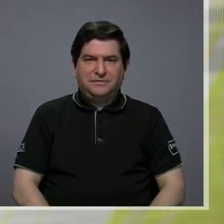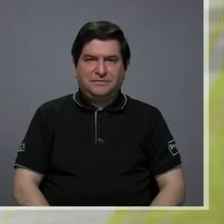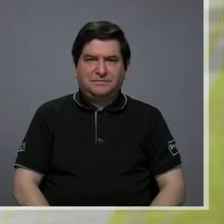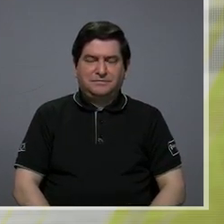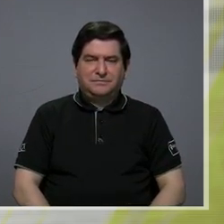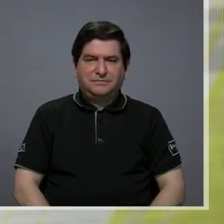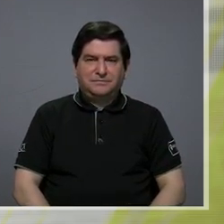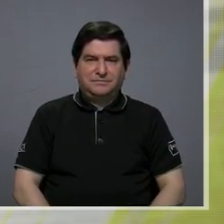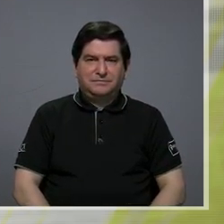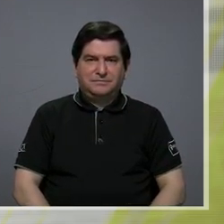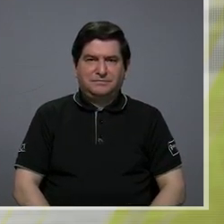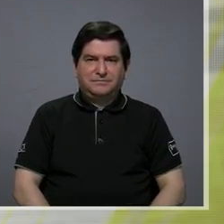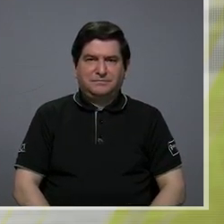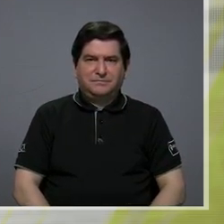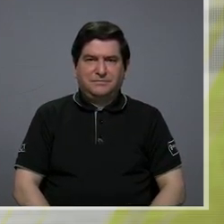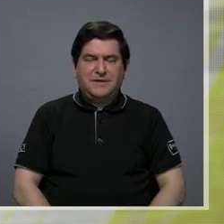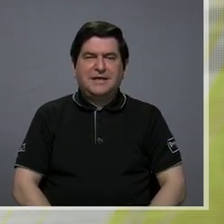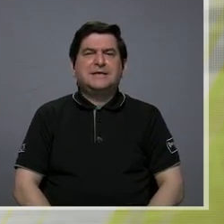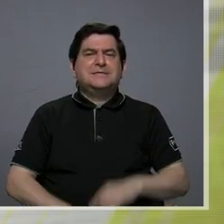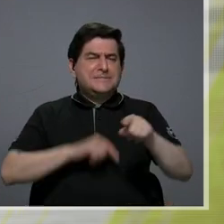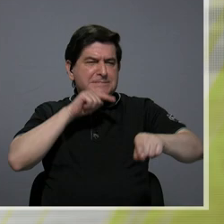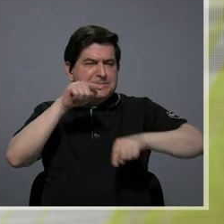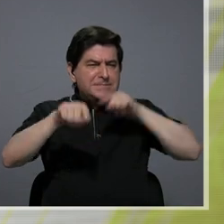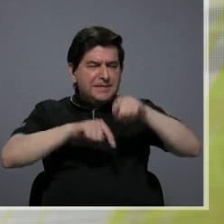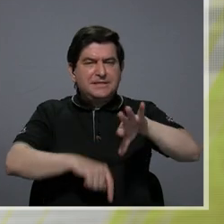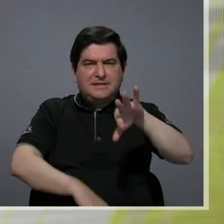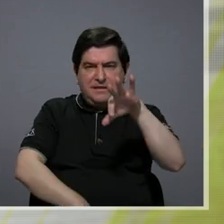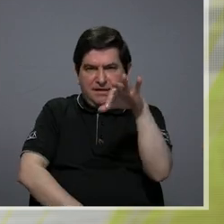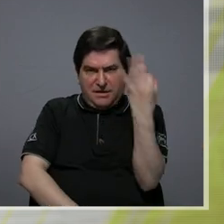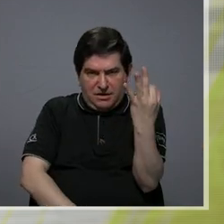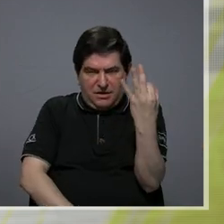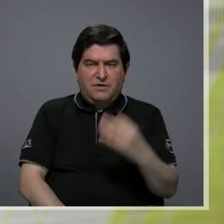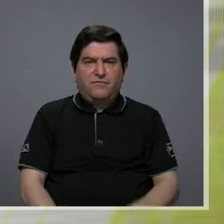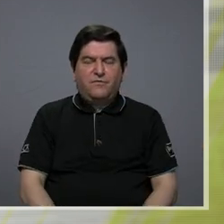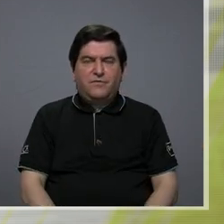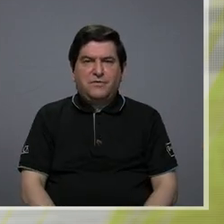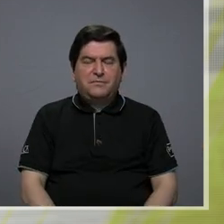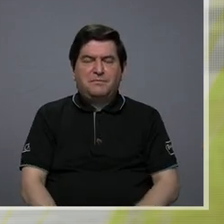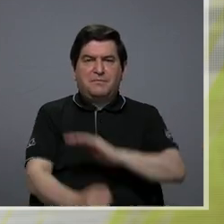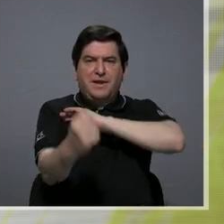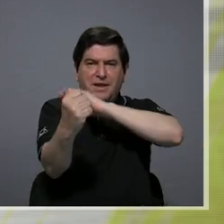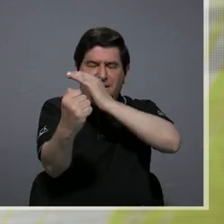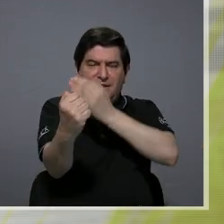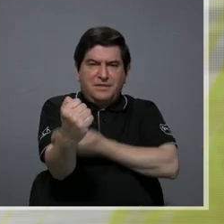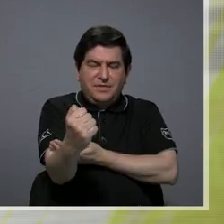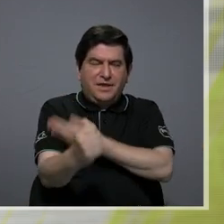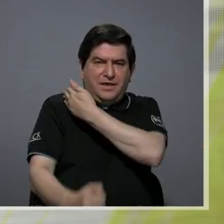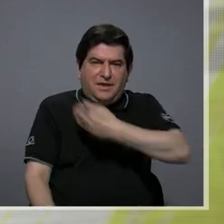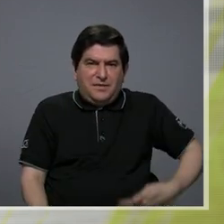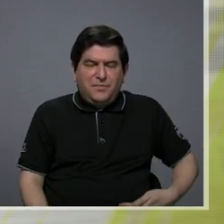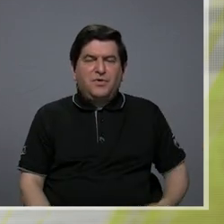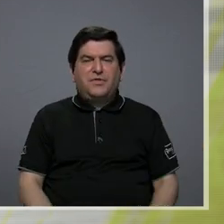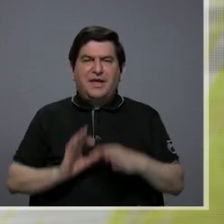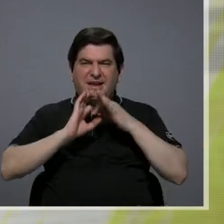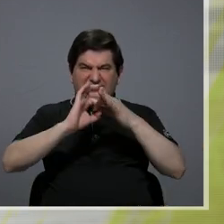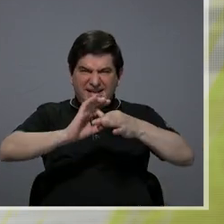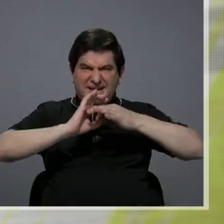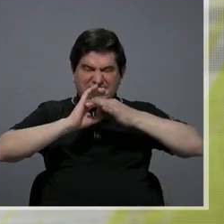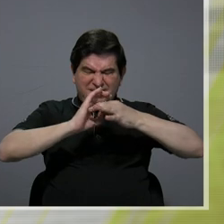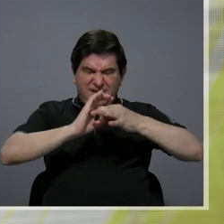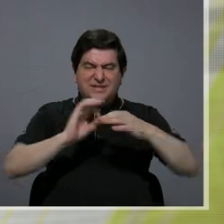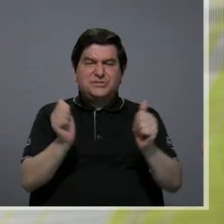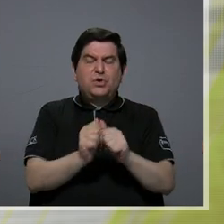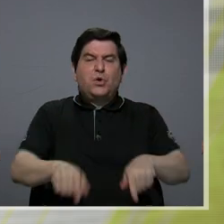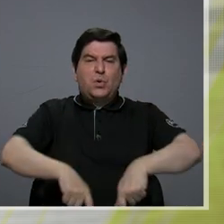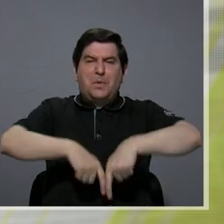definitivamente hay una crítica hacia la forma del poder ejecutivo como maneja sus relaciones con